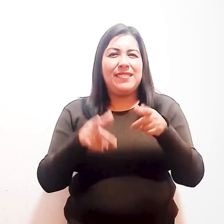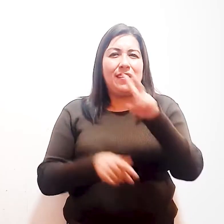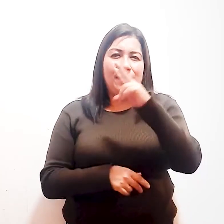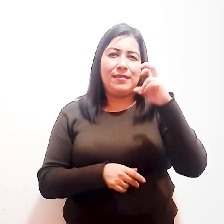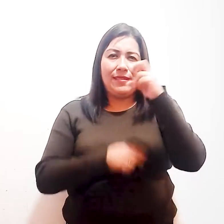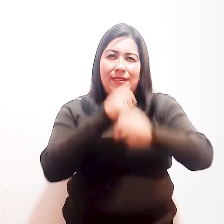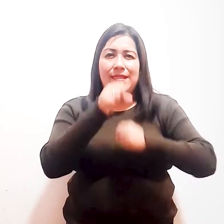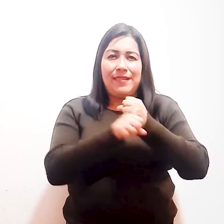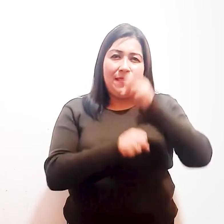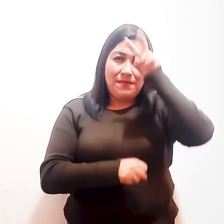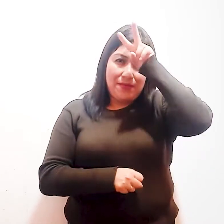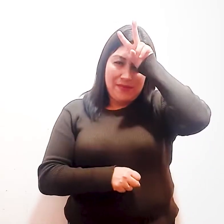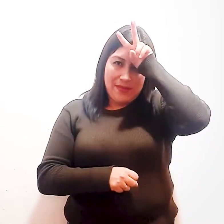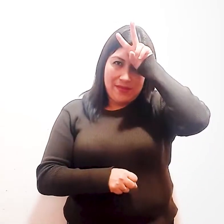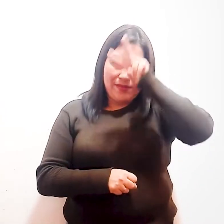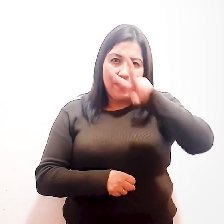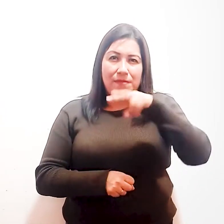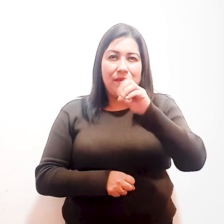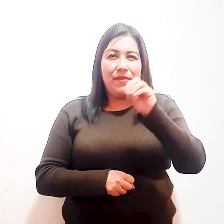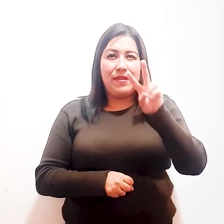Bicentenario del Perú 2021.